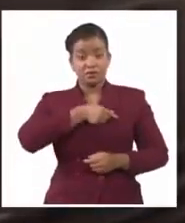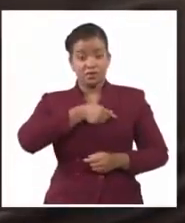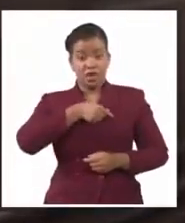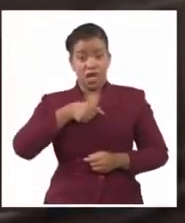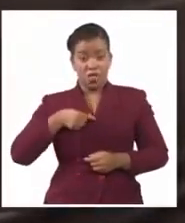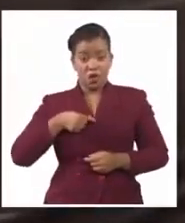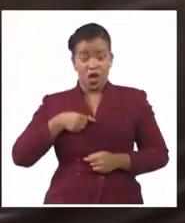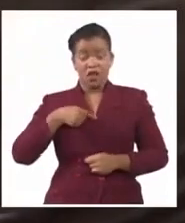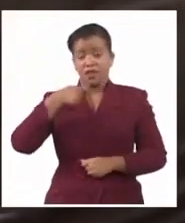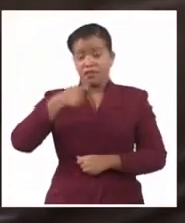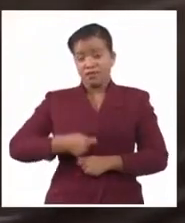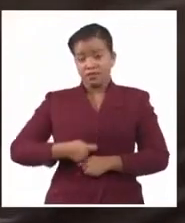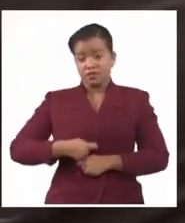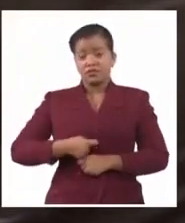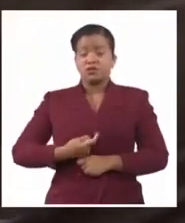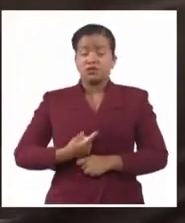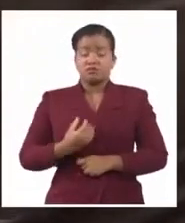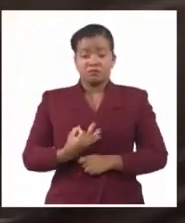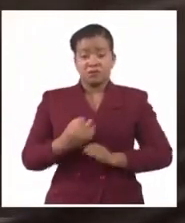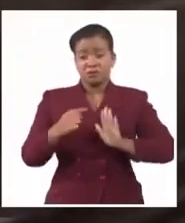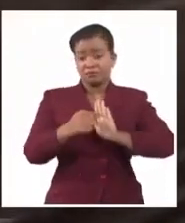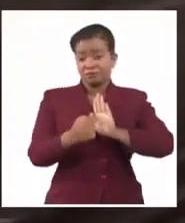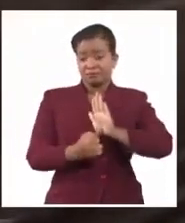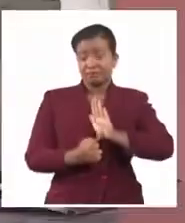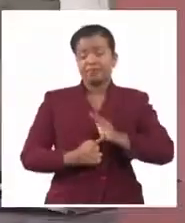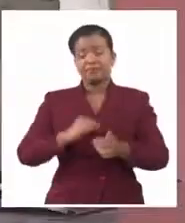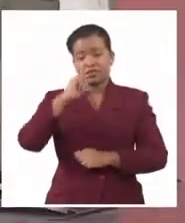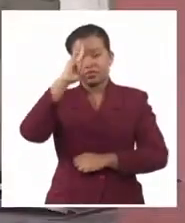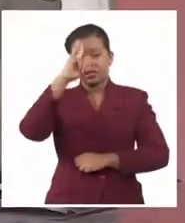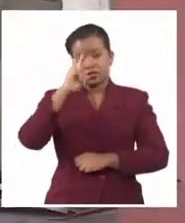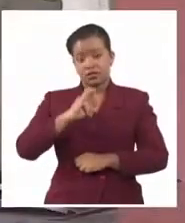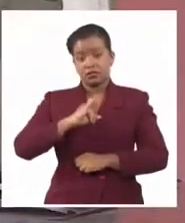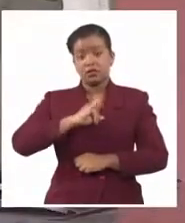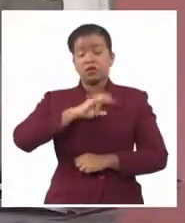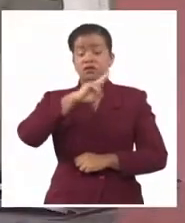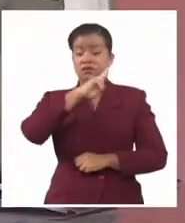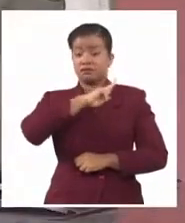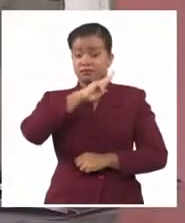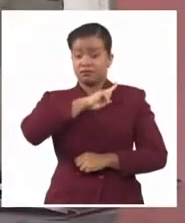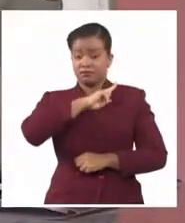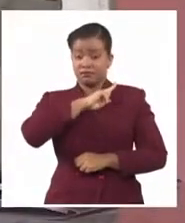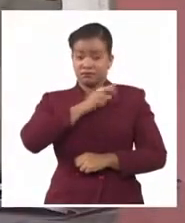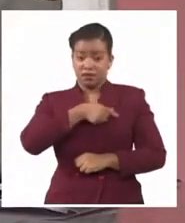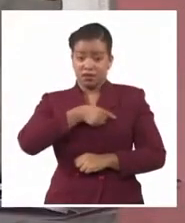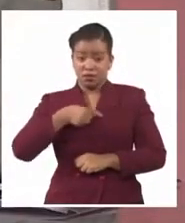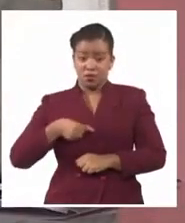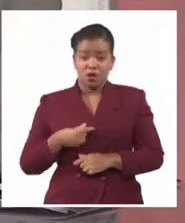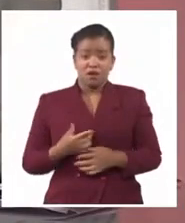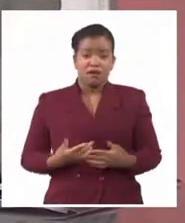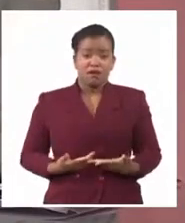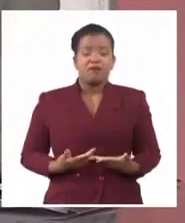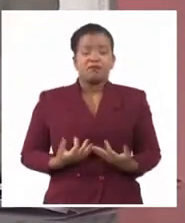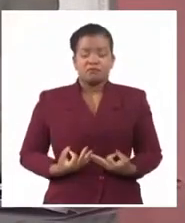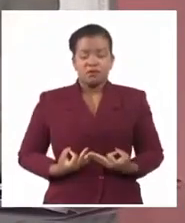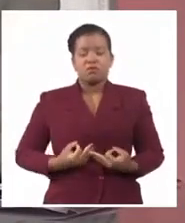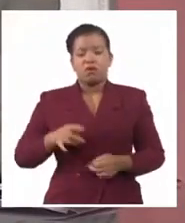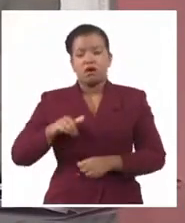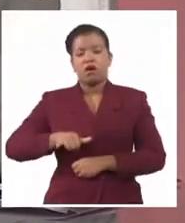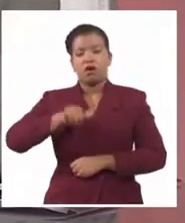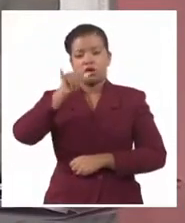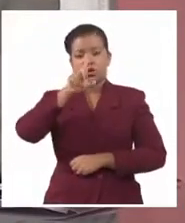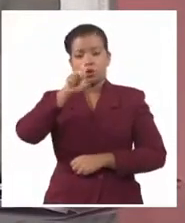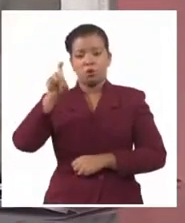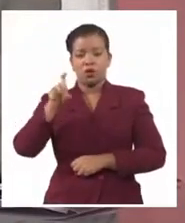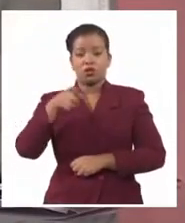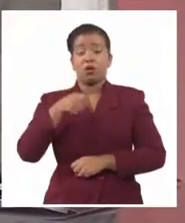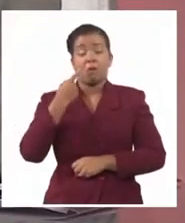su determinación. Se determina. La facultad de su determinación está en la aduana general de la República. La definición del carácter